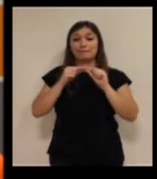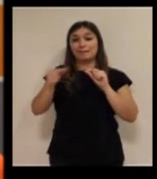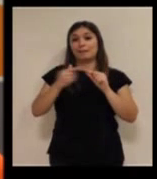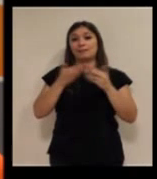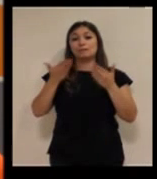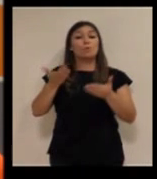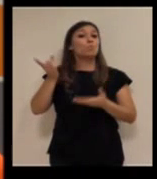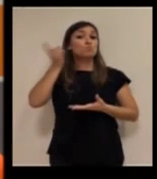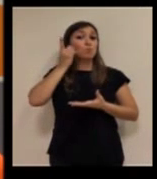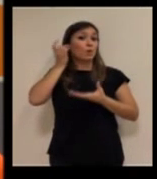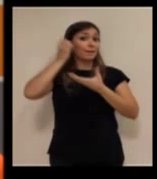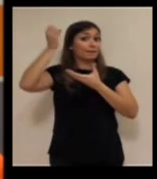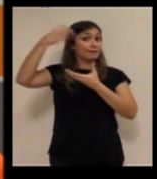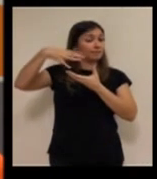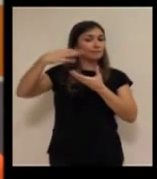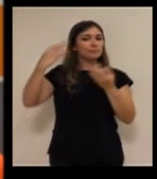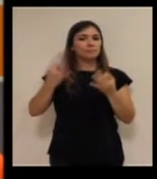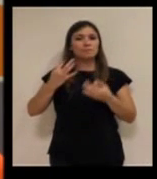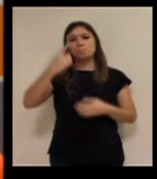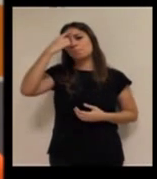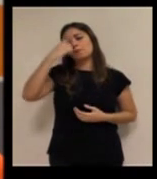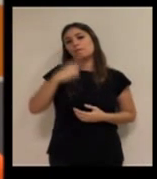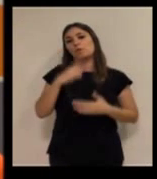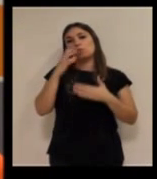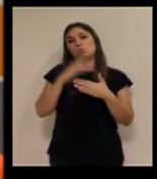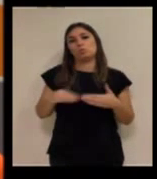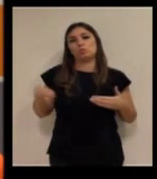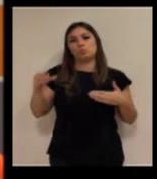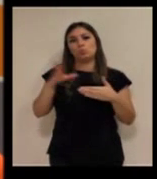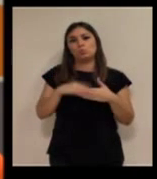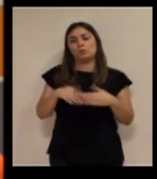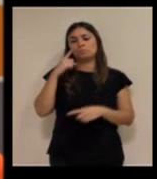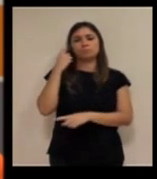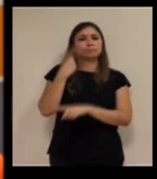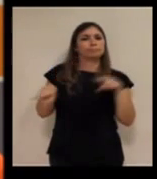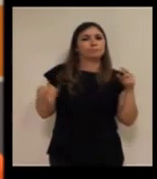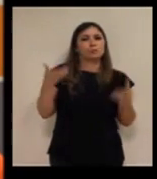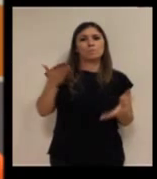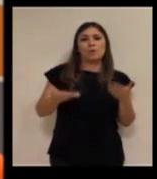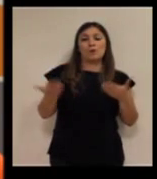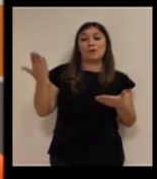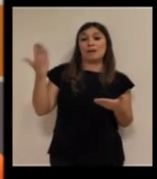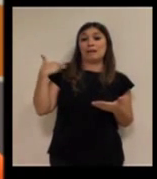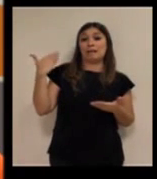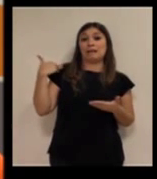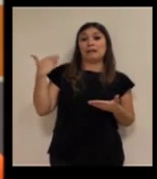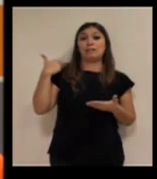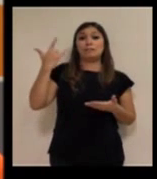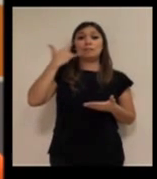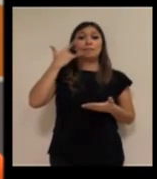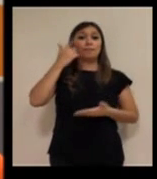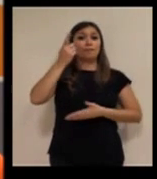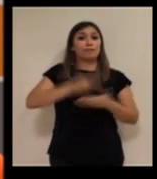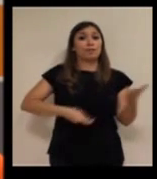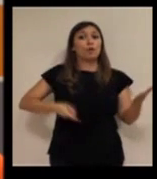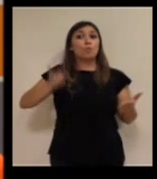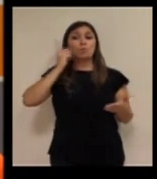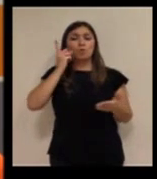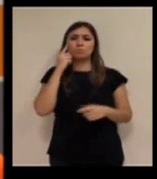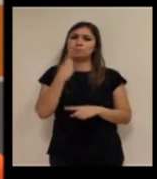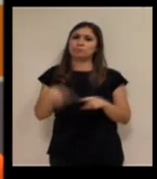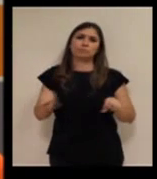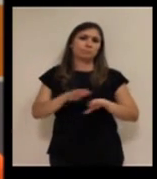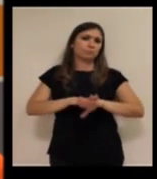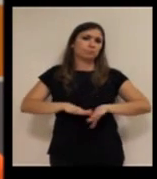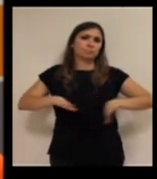el tema de la teleasistencia móvil ha hecho que los perfiles de usuario sean distintos que los de la teleasistencia fija